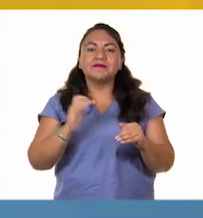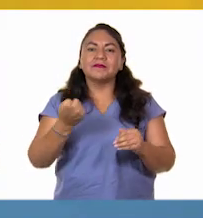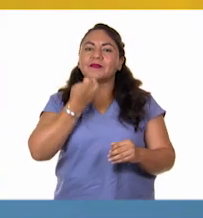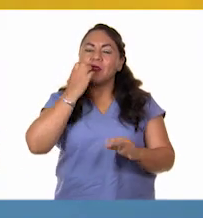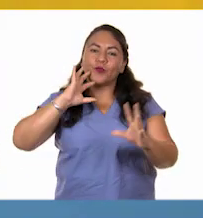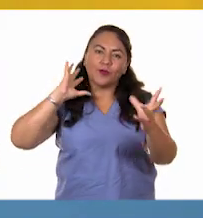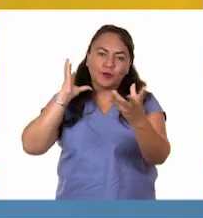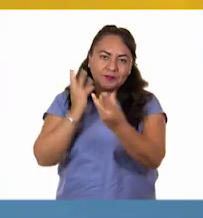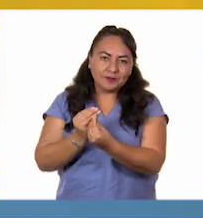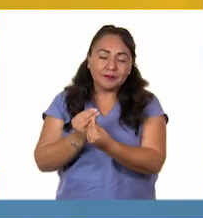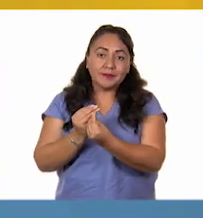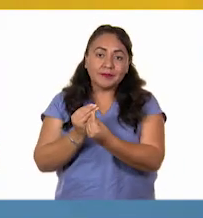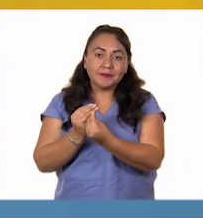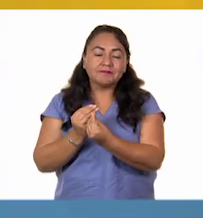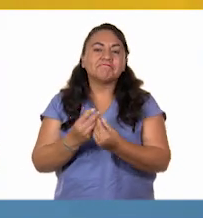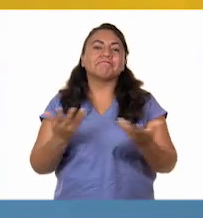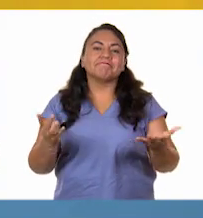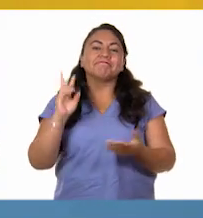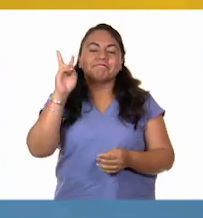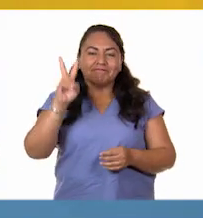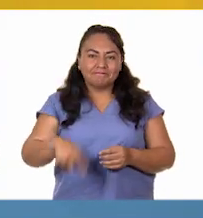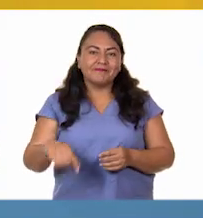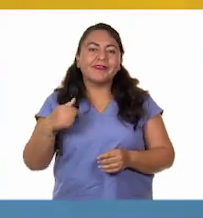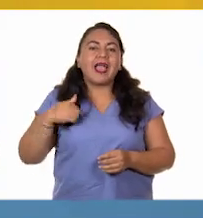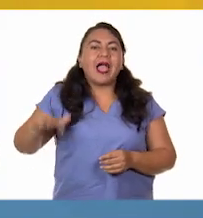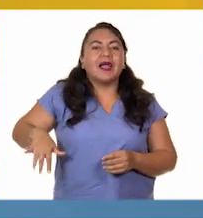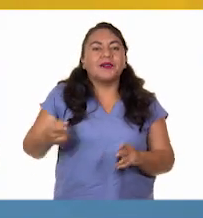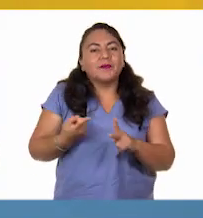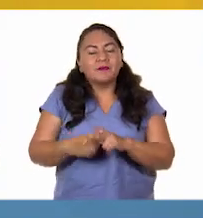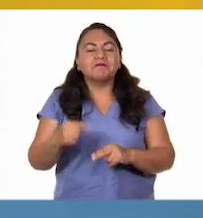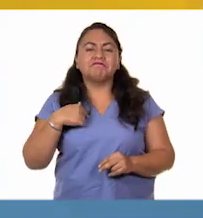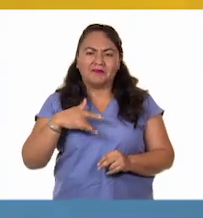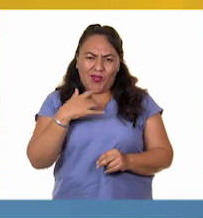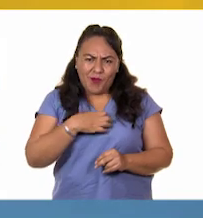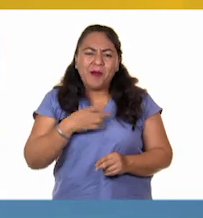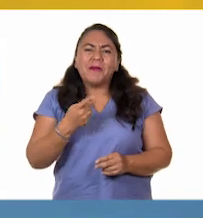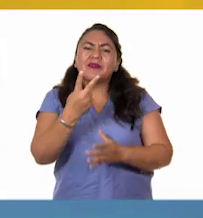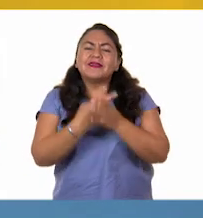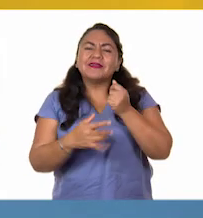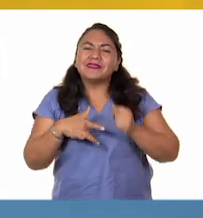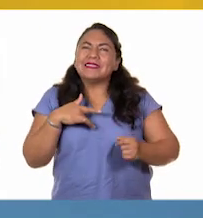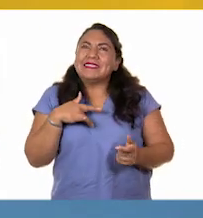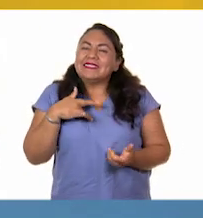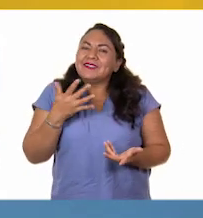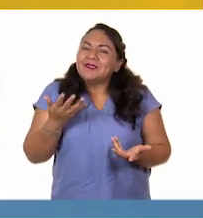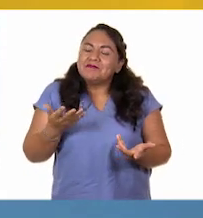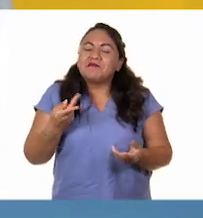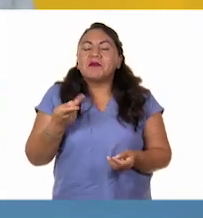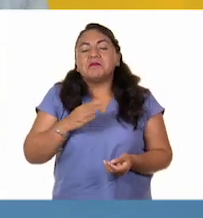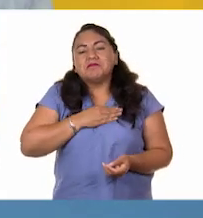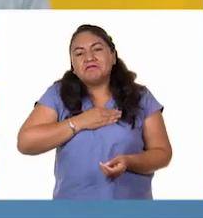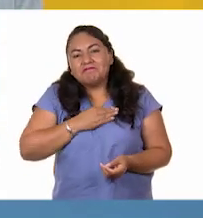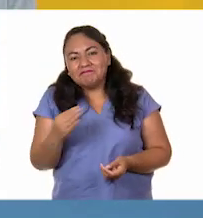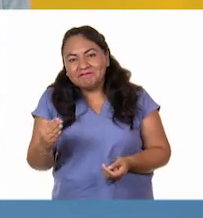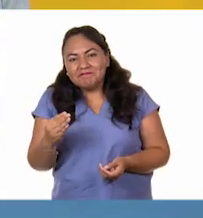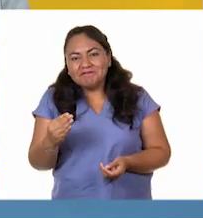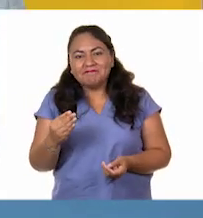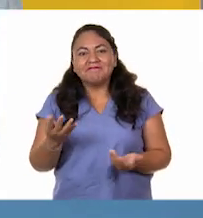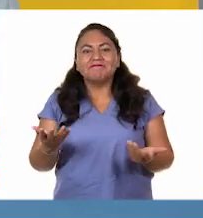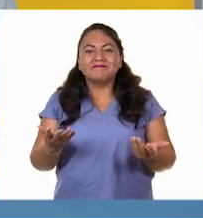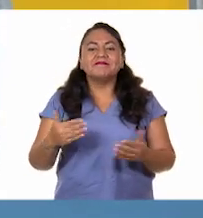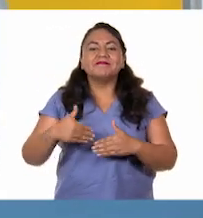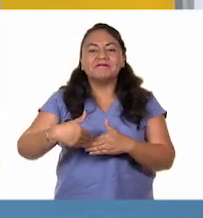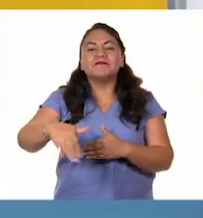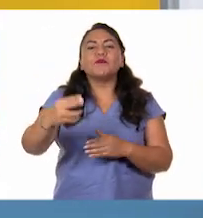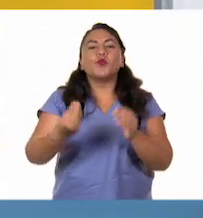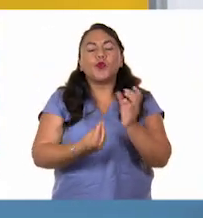escolar. Y, bueno, pues, la verdad es que, como lo dije al principio, estoy contento, pero estoy nostálgico. Pero, bueno, finalmente vienen